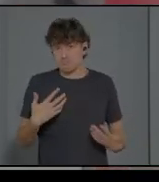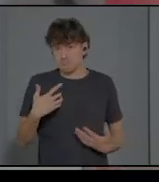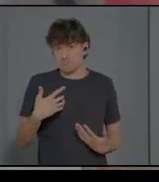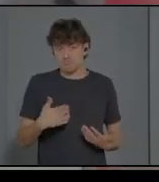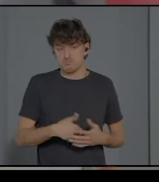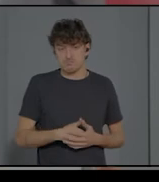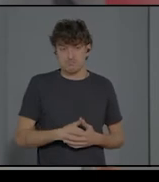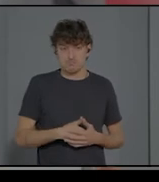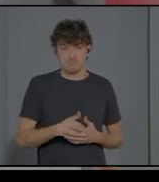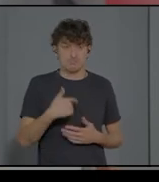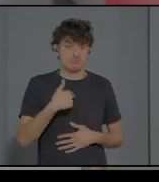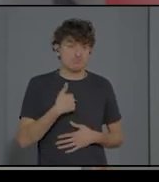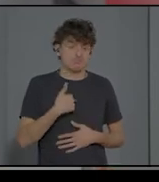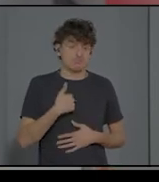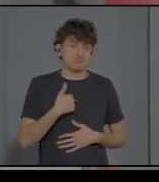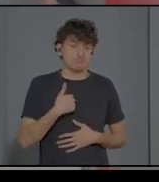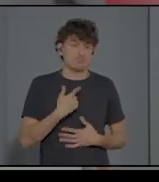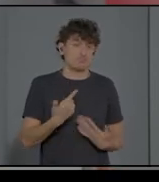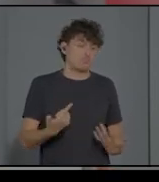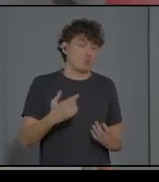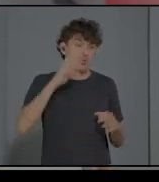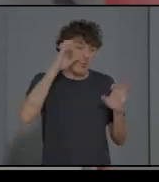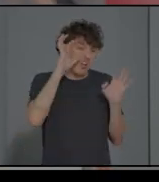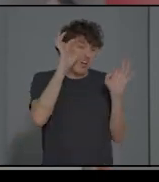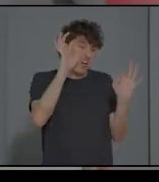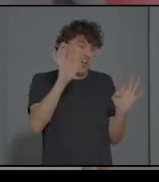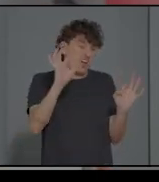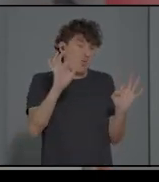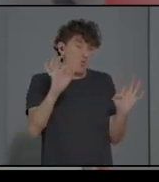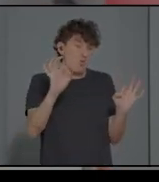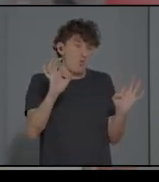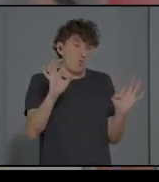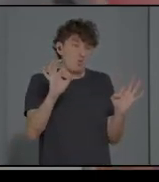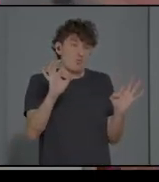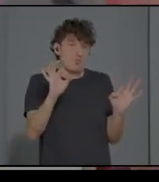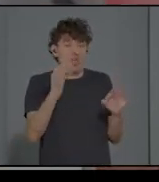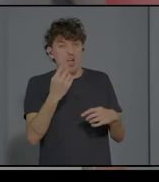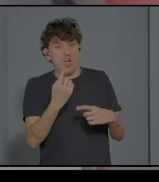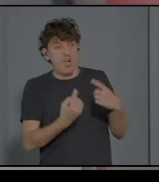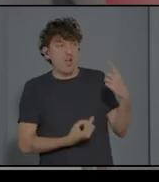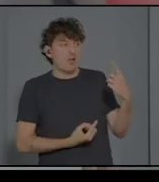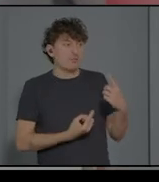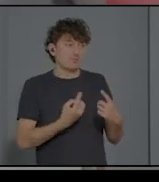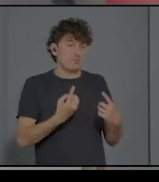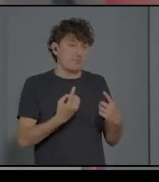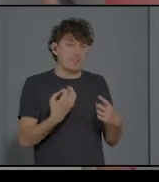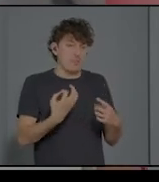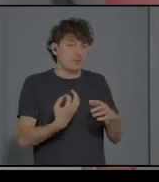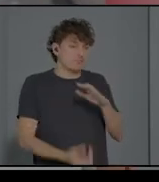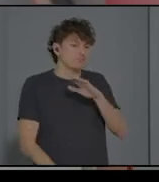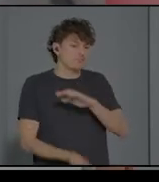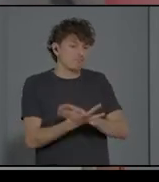Yo creo que sirve un conductor de vez en cuando. Por lo tanto, hay que crear un grupo con personas